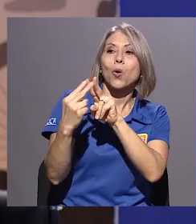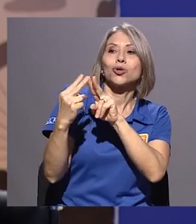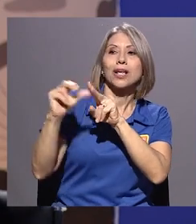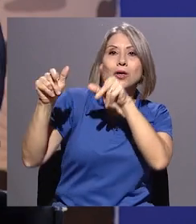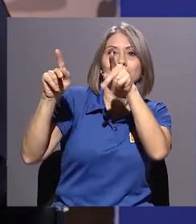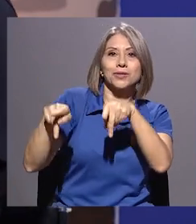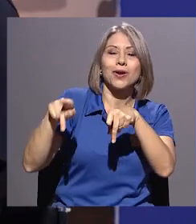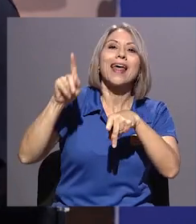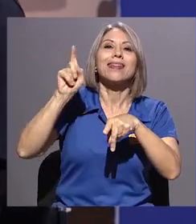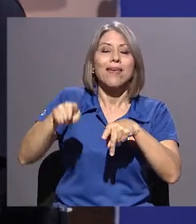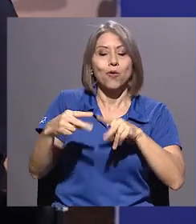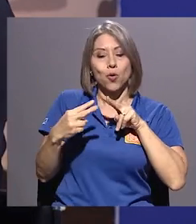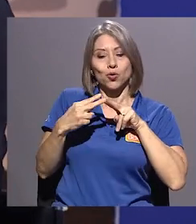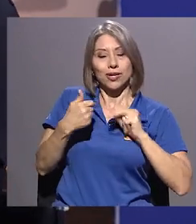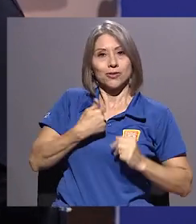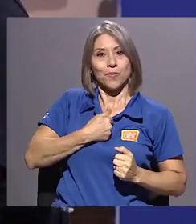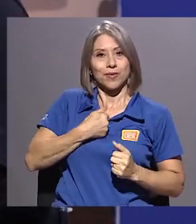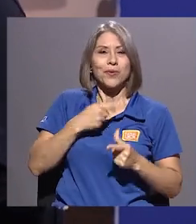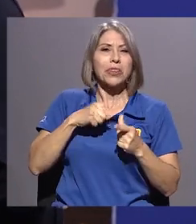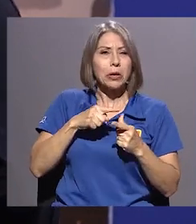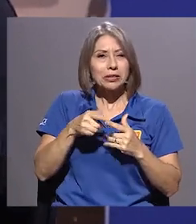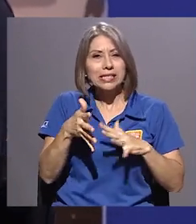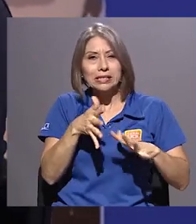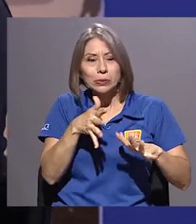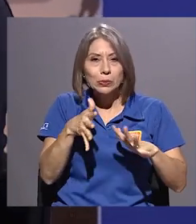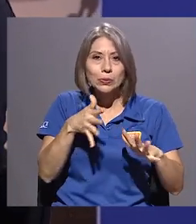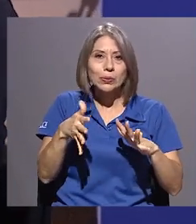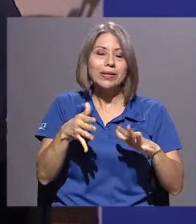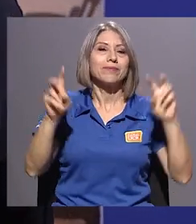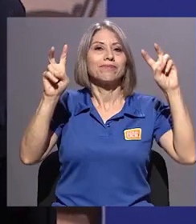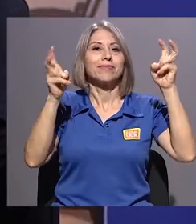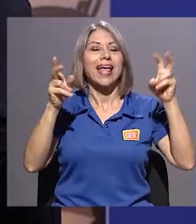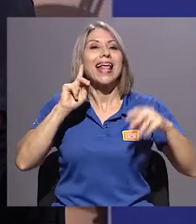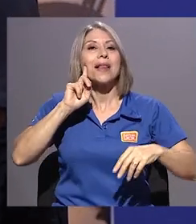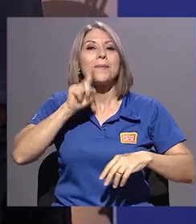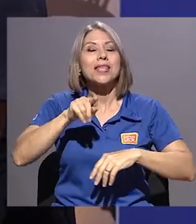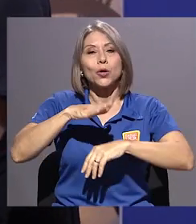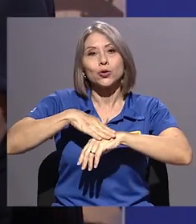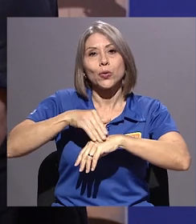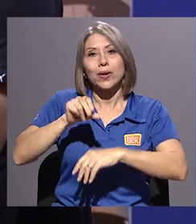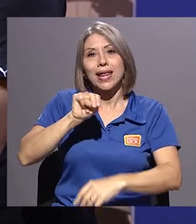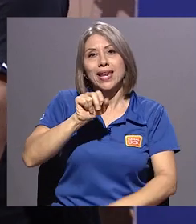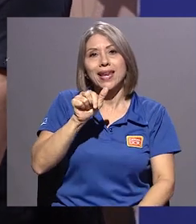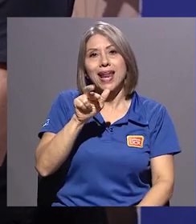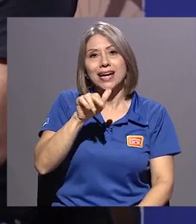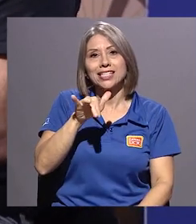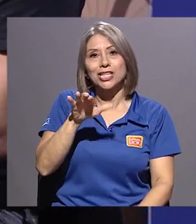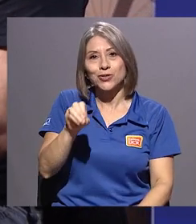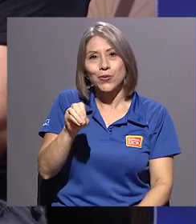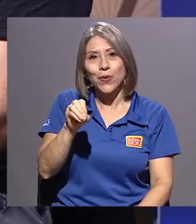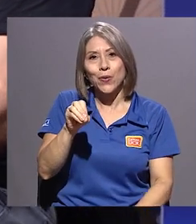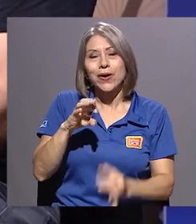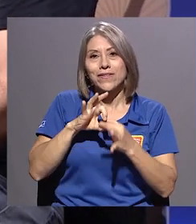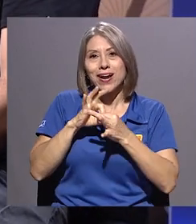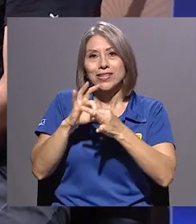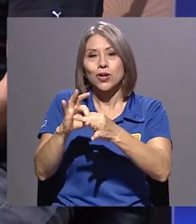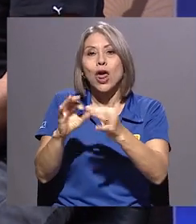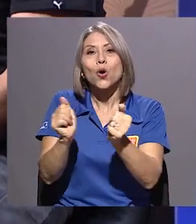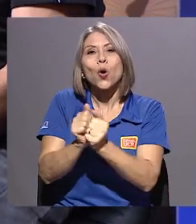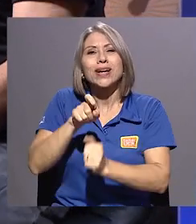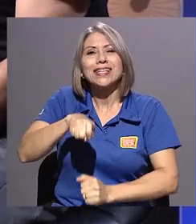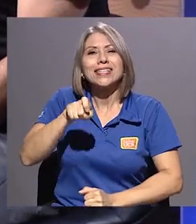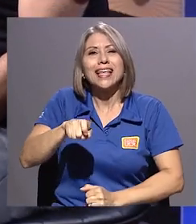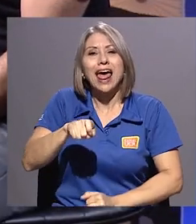mejor forma, etcétera, etcétera. Entonces, por ahí va la cosa. El mito de Narciso relacionado con esa necesidad de verse a uno